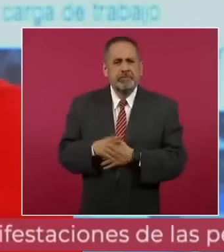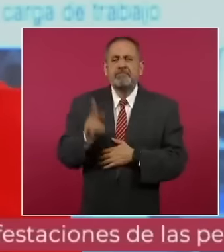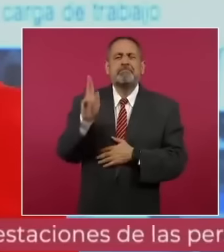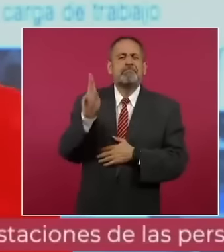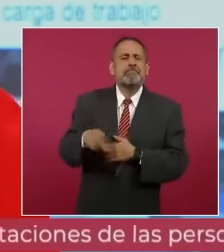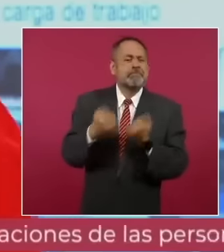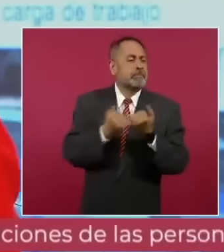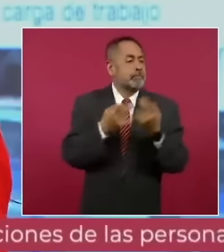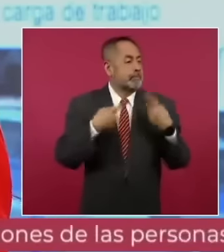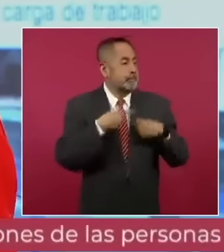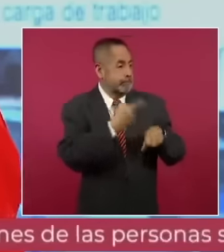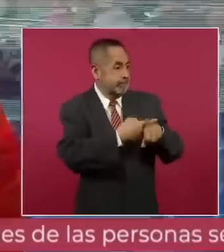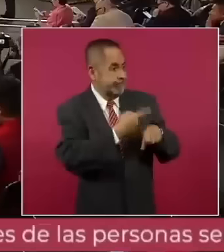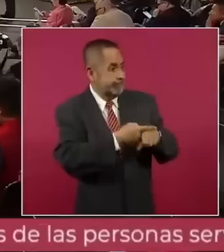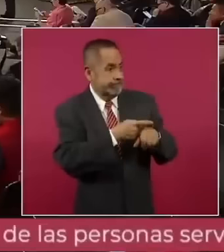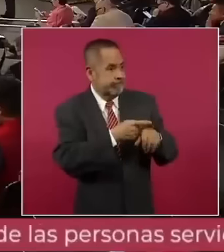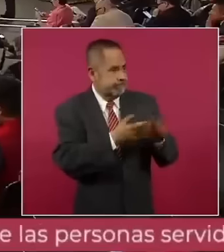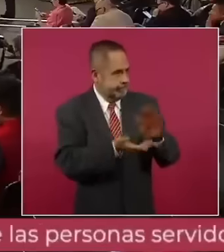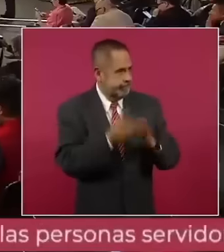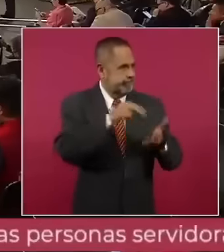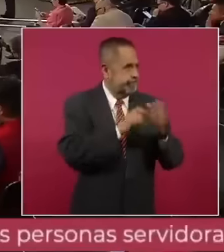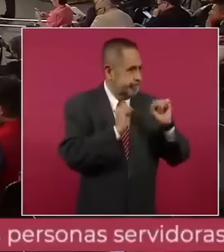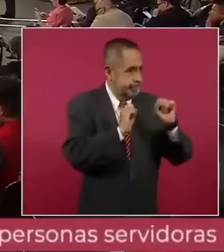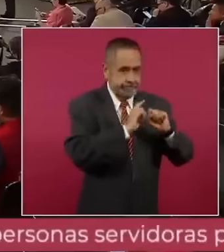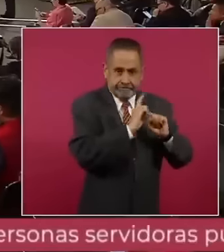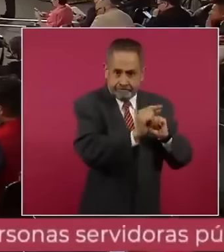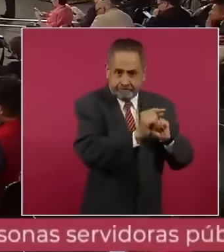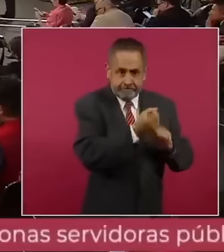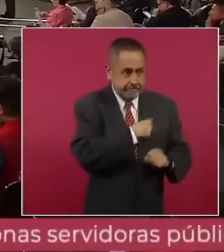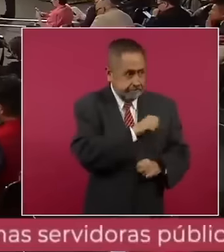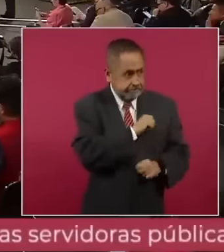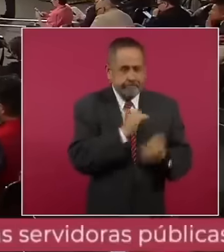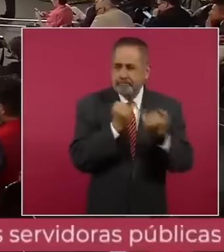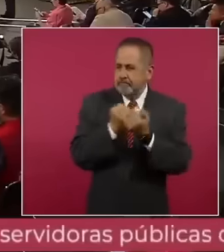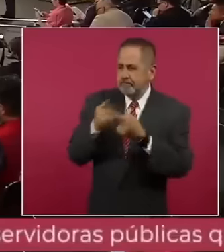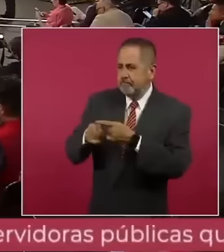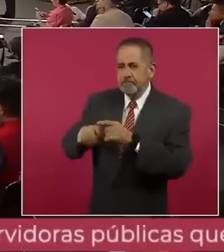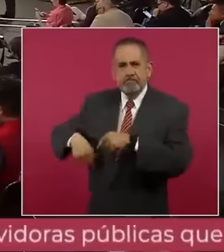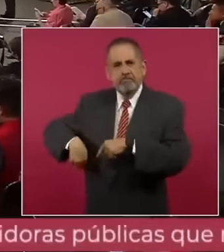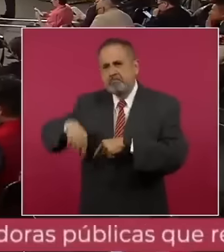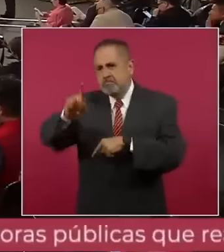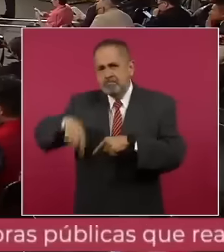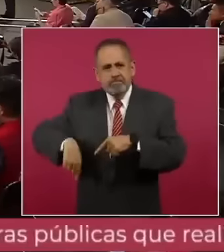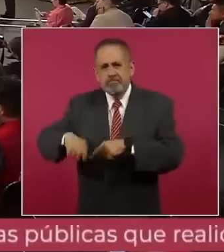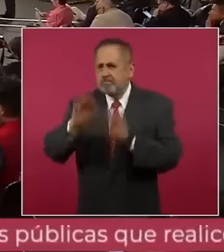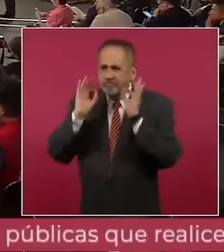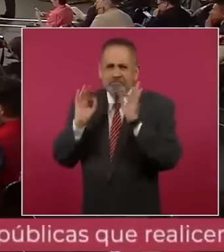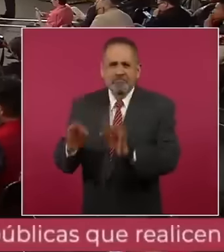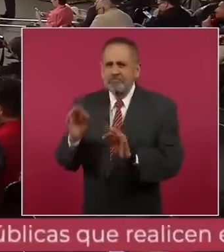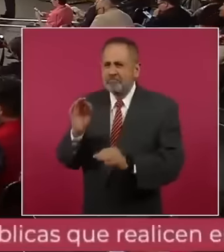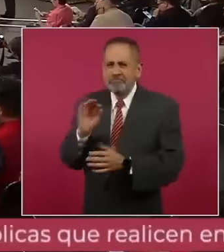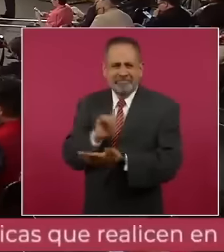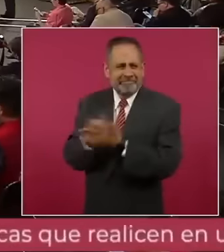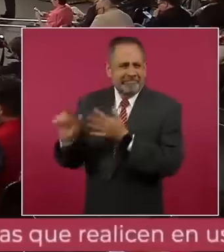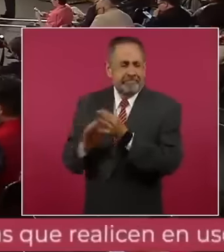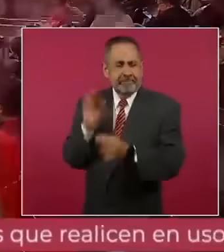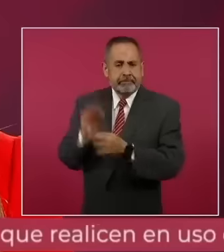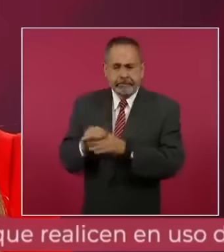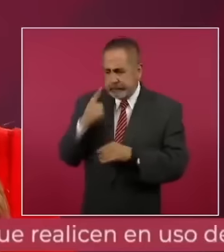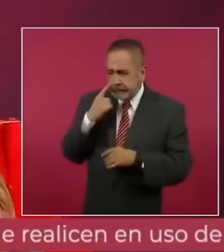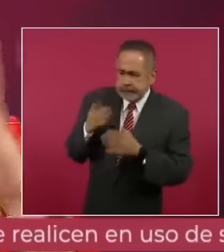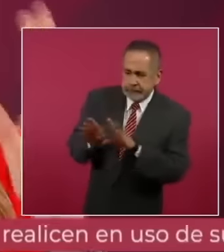correr un maratón constantemente. Lo más importante es saber en dónde está, qué le duele